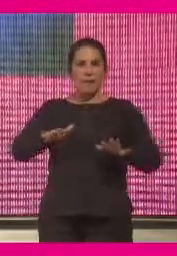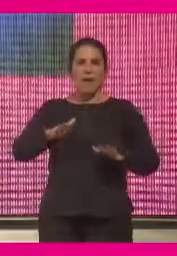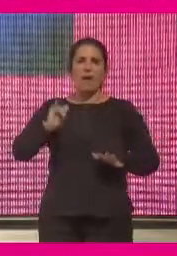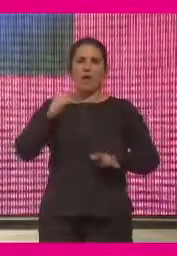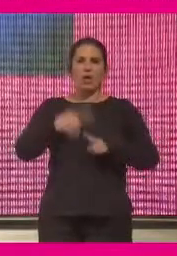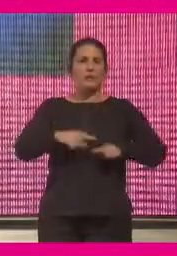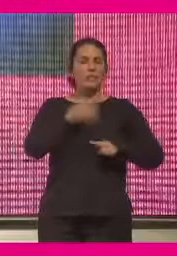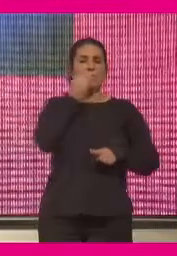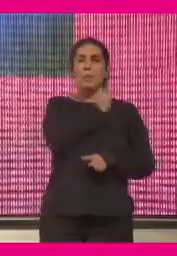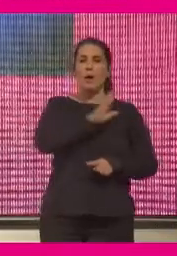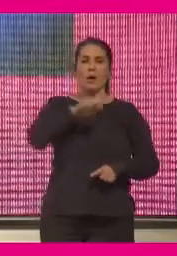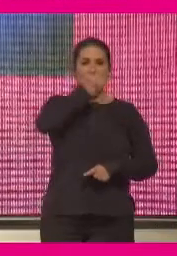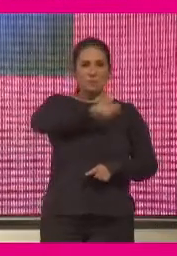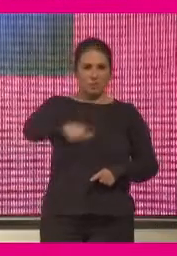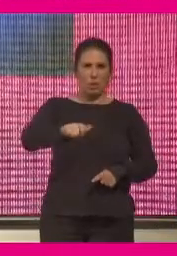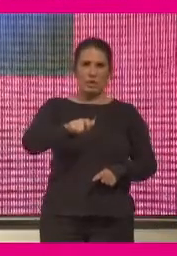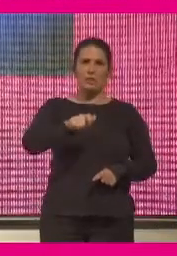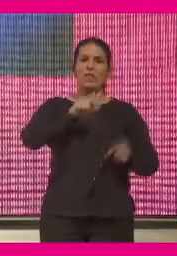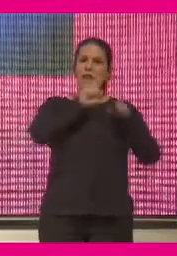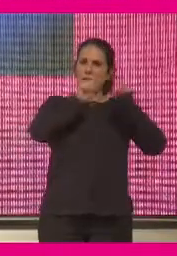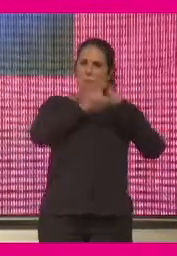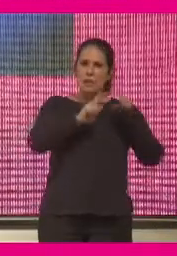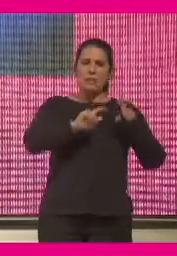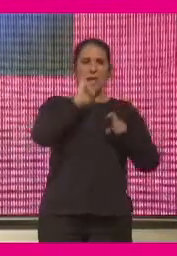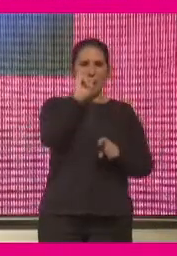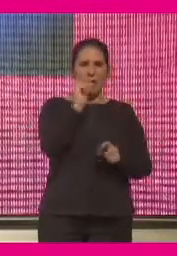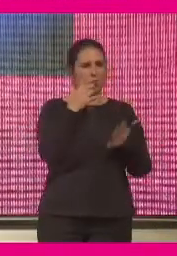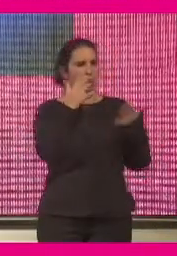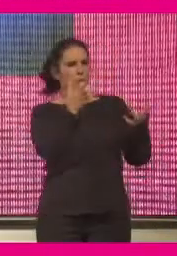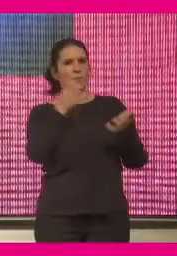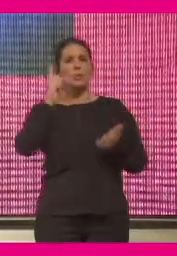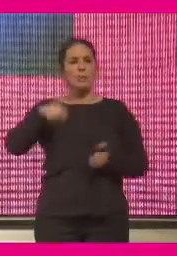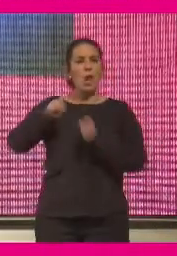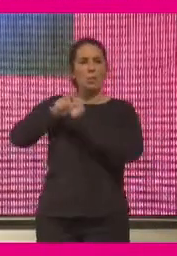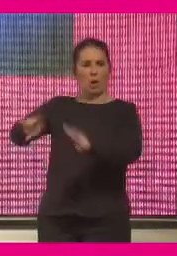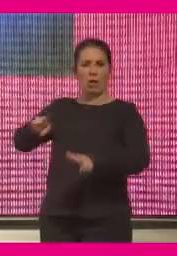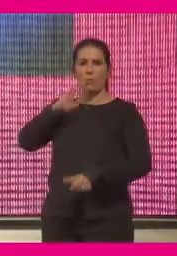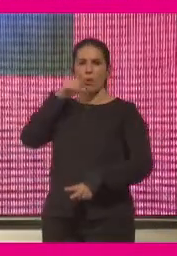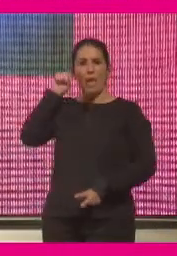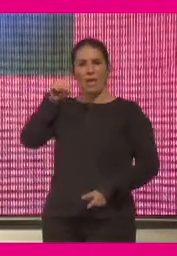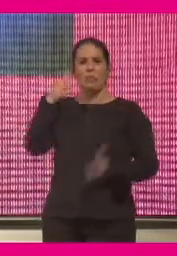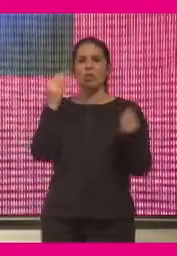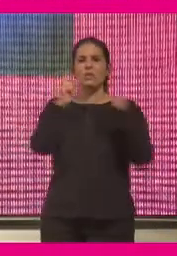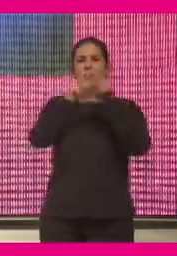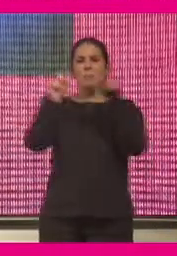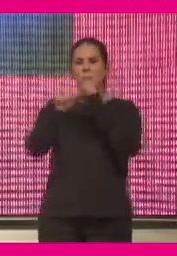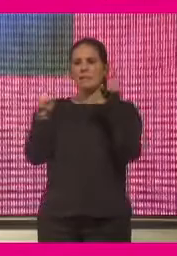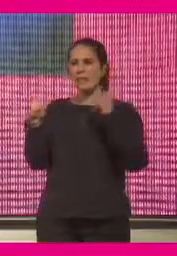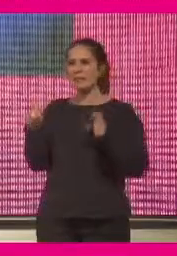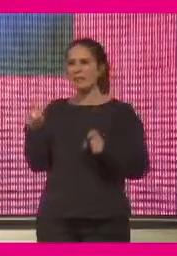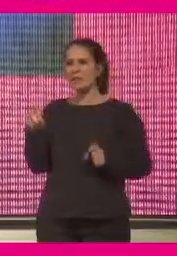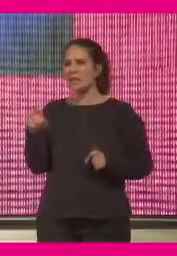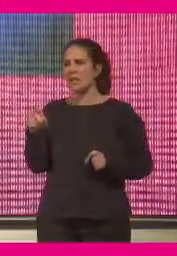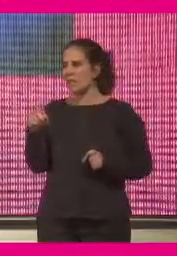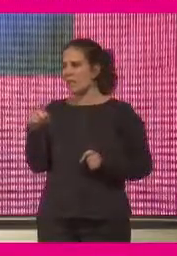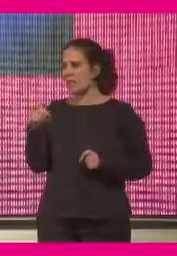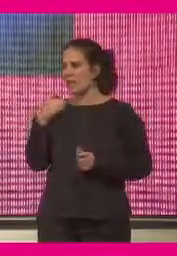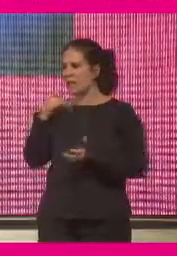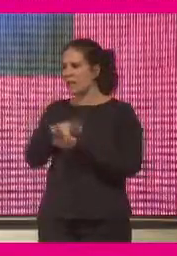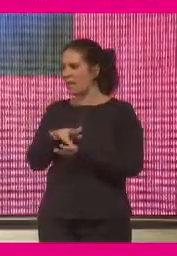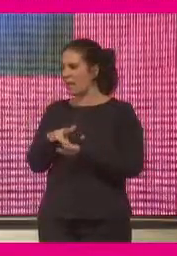de este país, lo mejor de las personas, de las empresas y también lo peor. Al tiempo que había muchas empresas que se ponían a disposición del gobierno